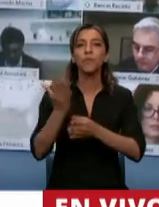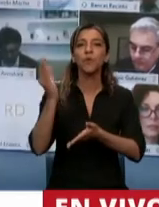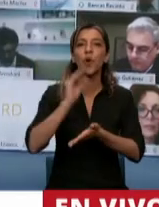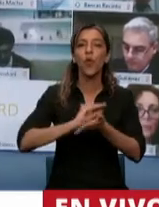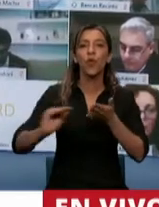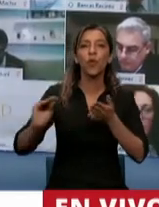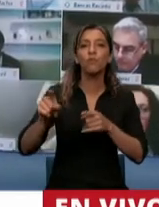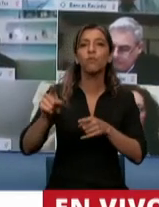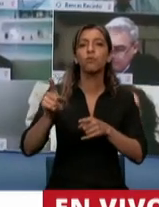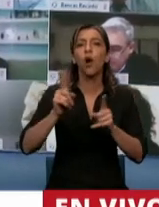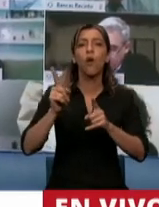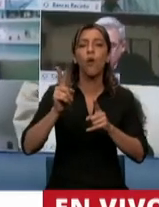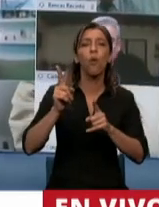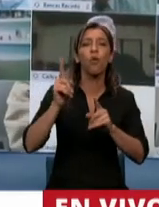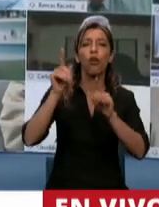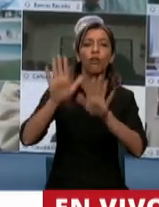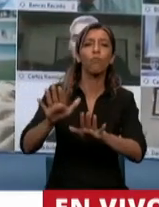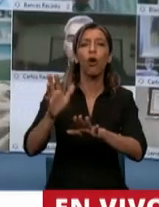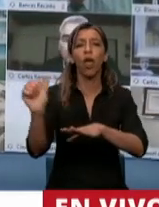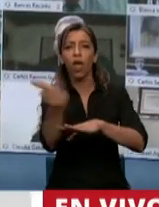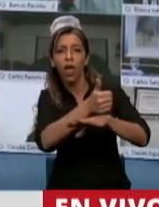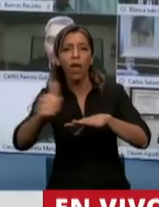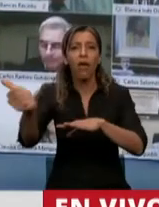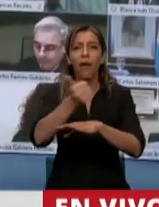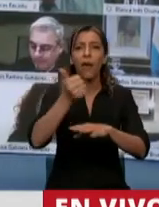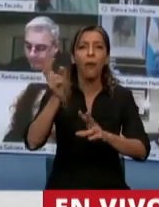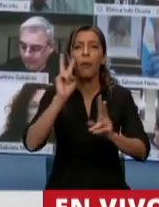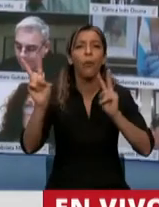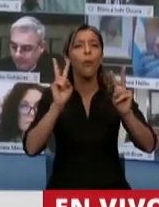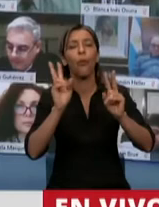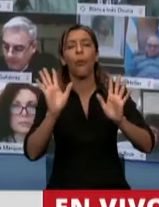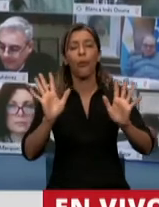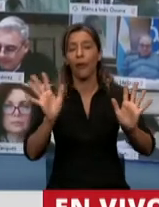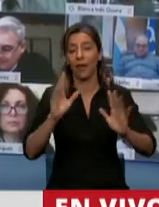dar razón a Cambiemos, que nos marea cuando se mueve tanto, en primer lugar.